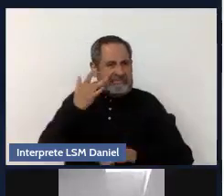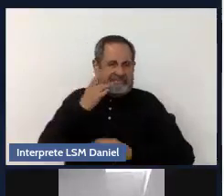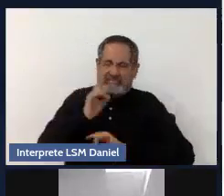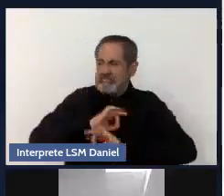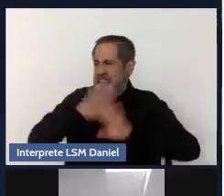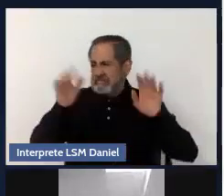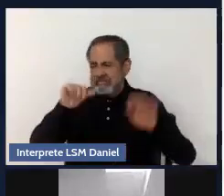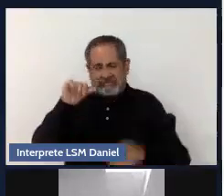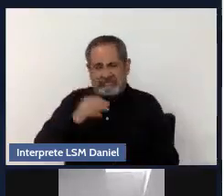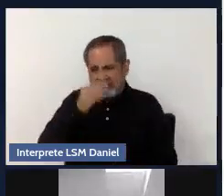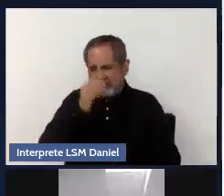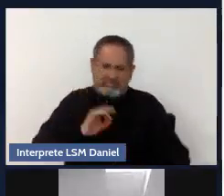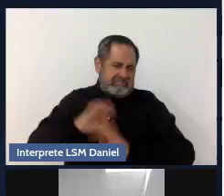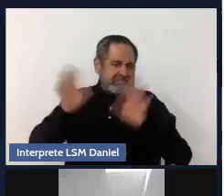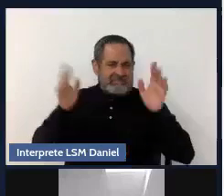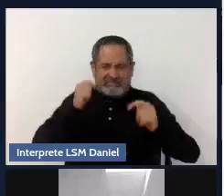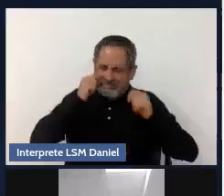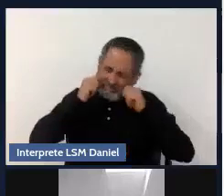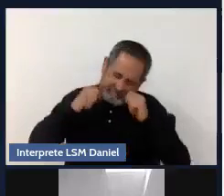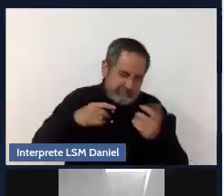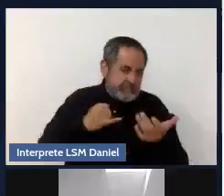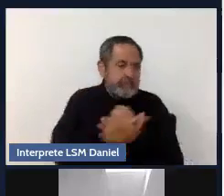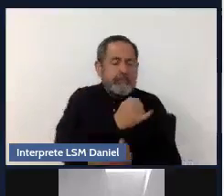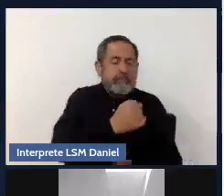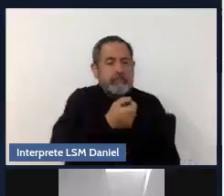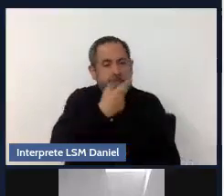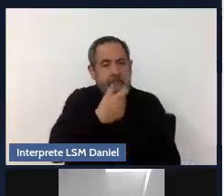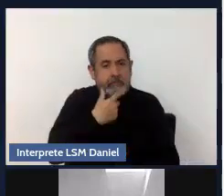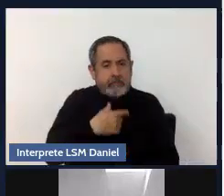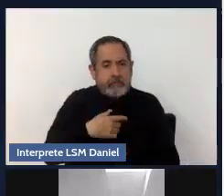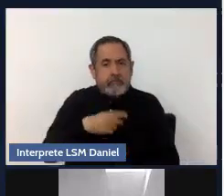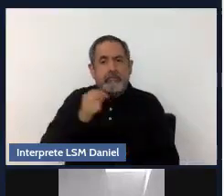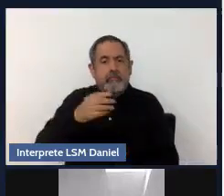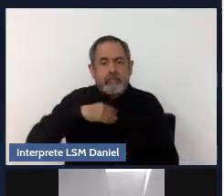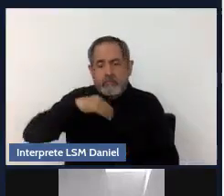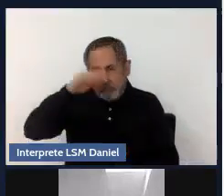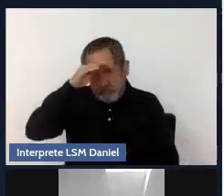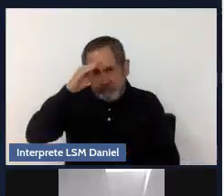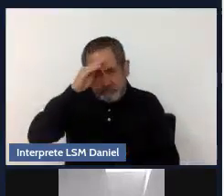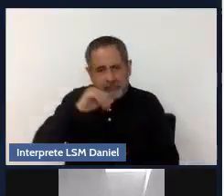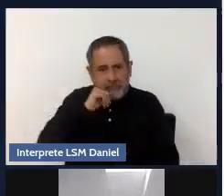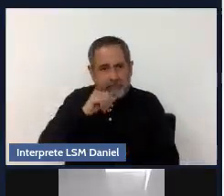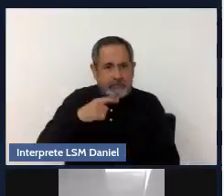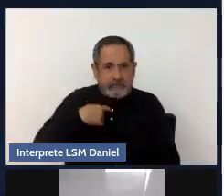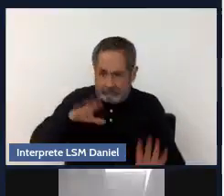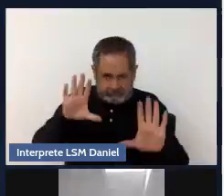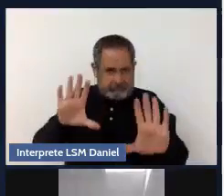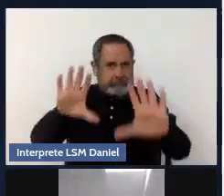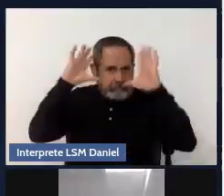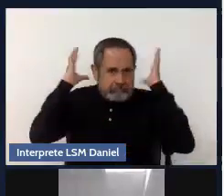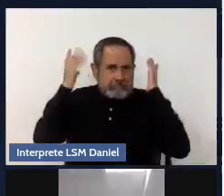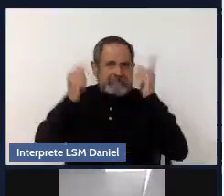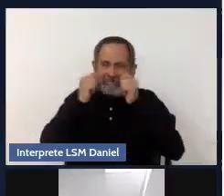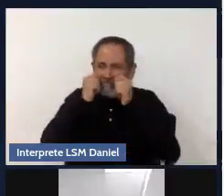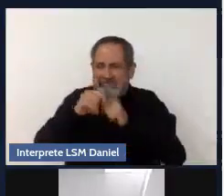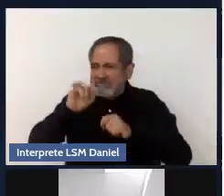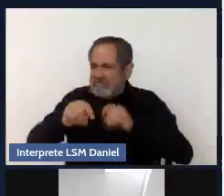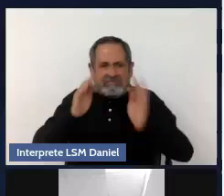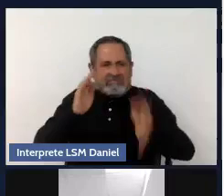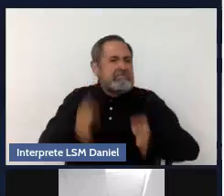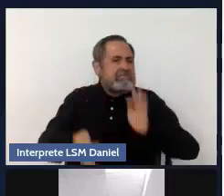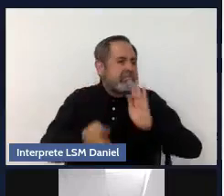riesgo. Y cuando tomo decisiones poco meditadas, entonces ahí puede esto